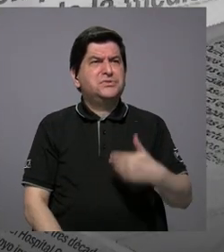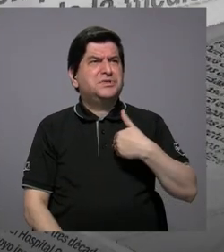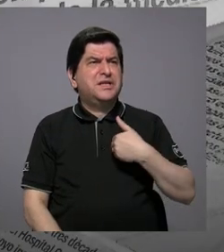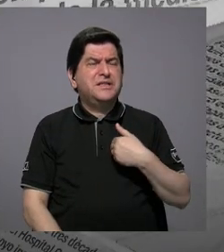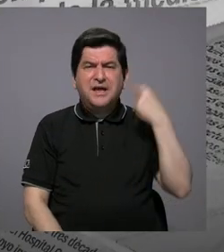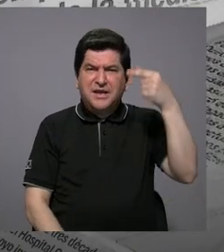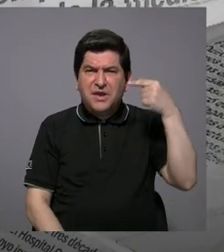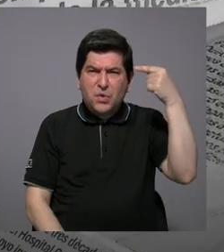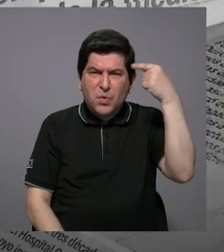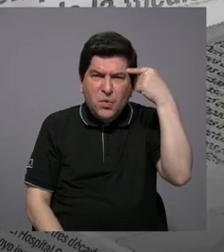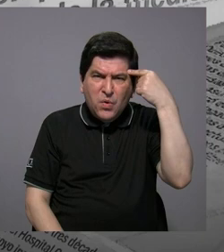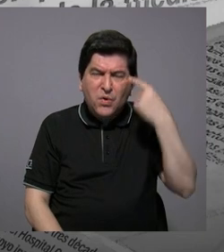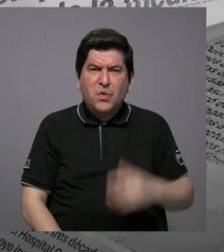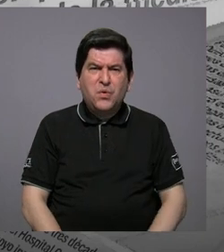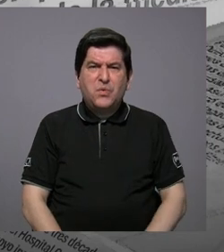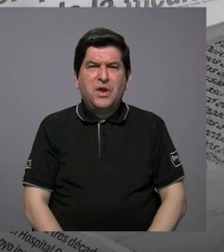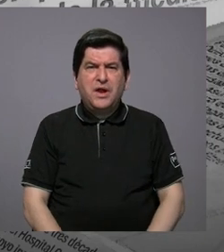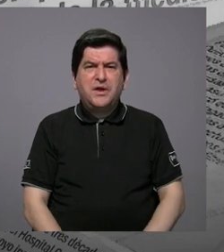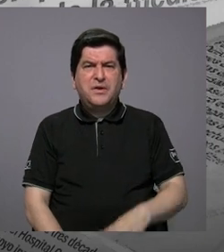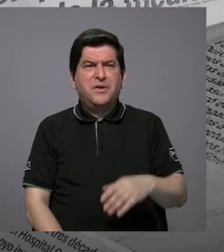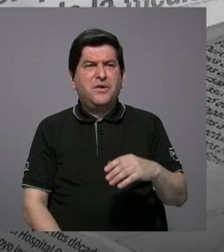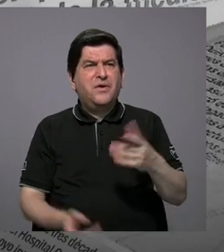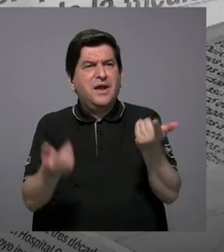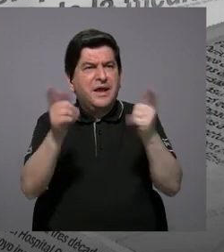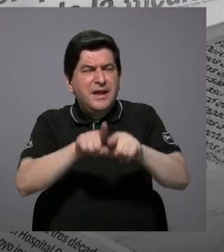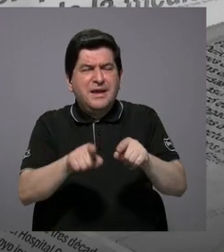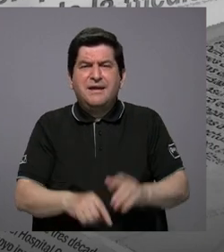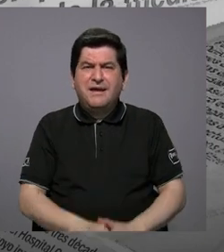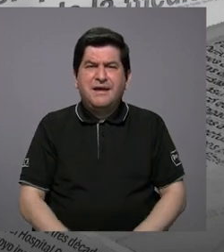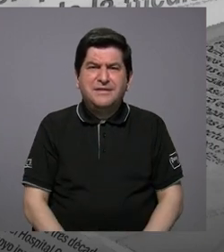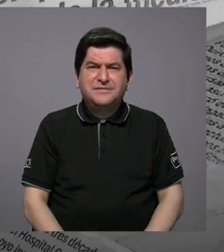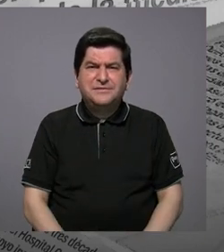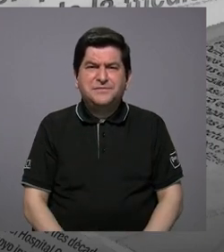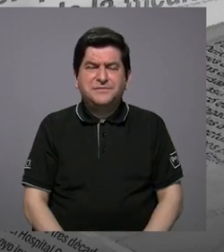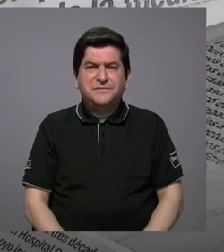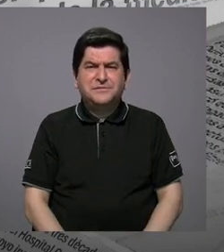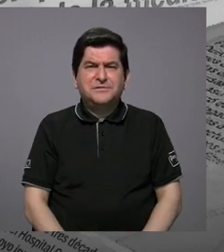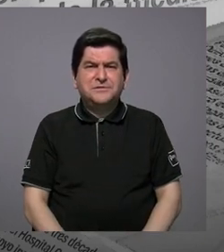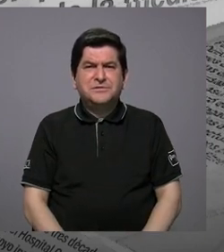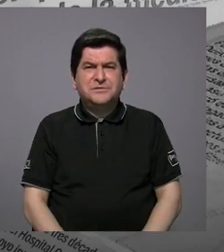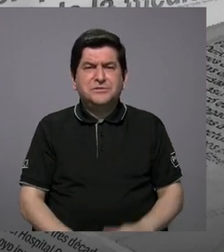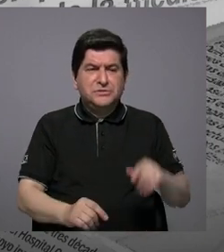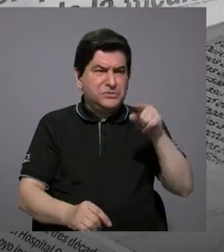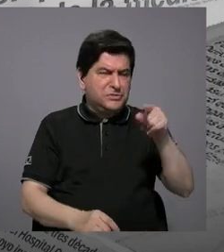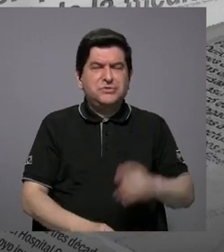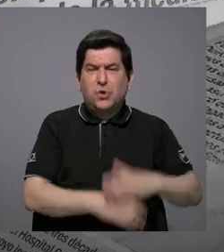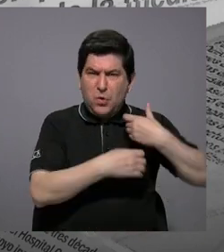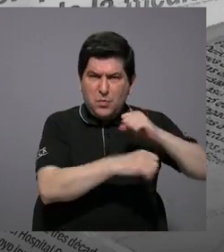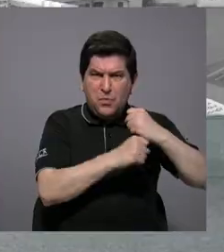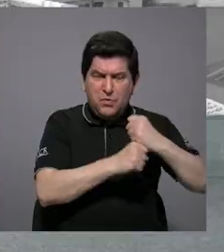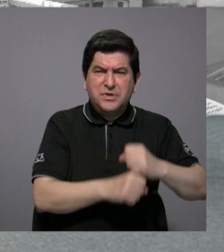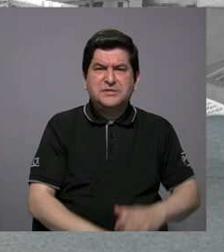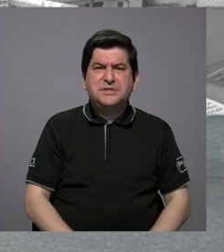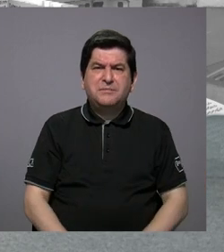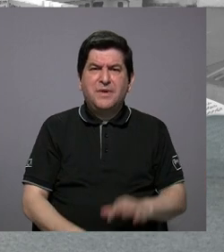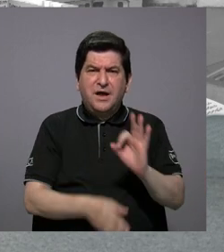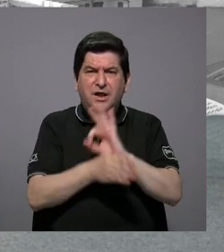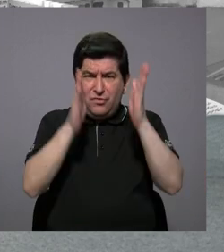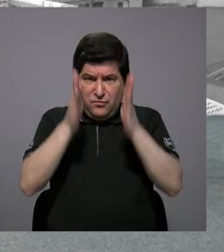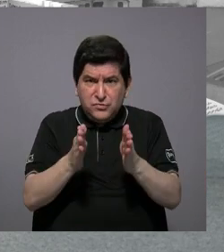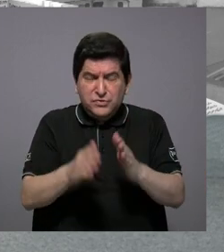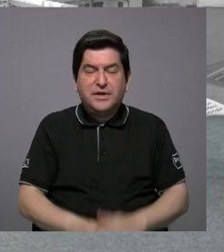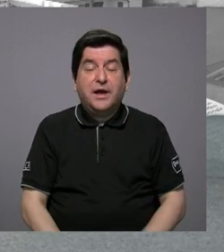administración, una legislatura, no legislatura, la parte municipal? Esa pregunta es